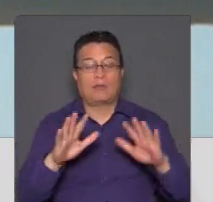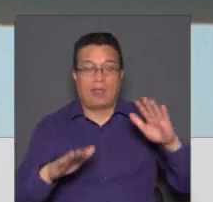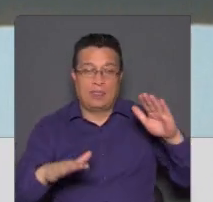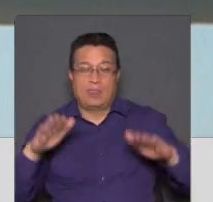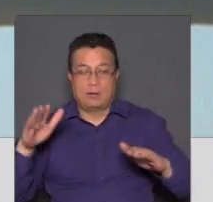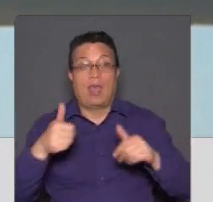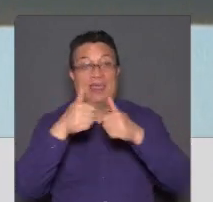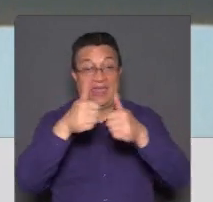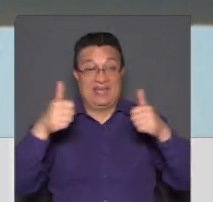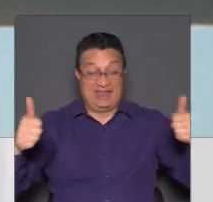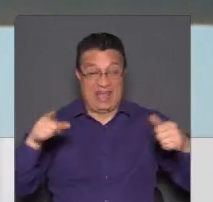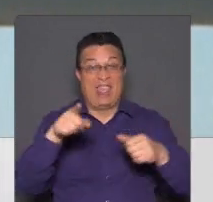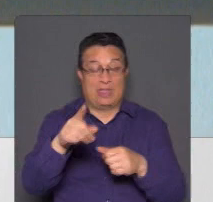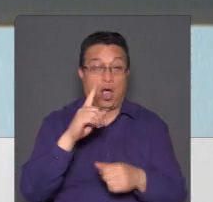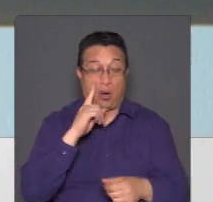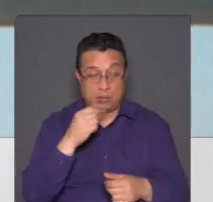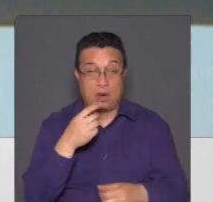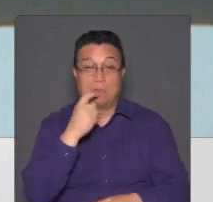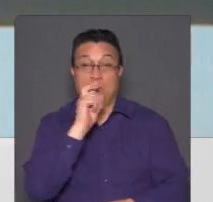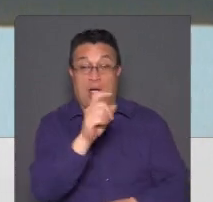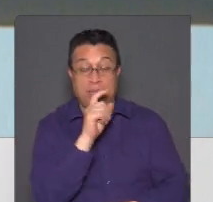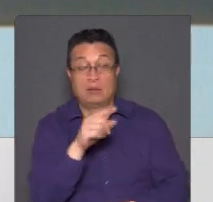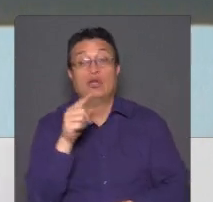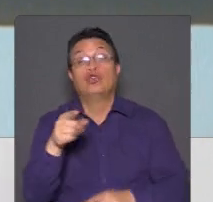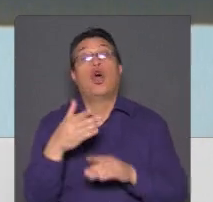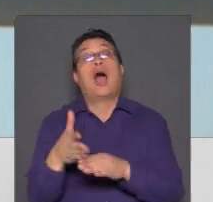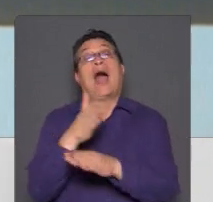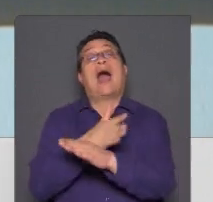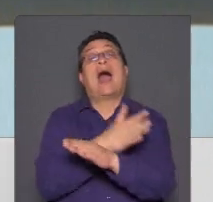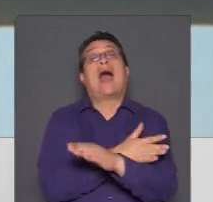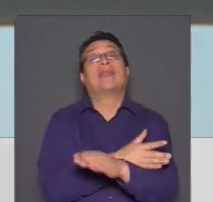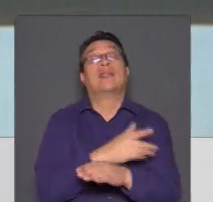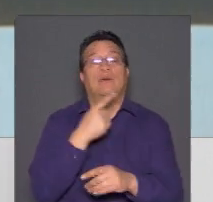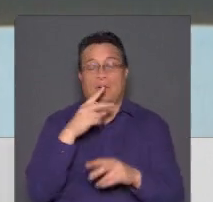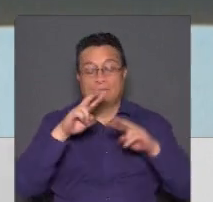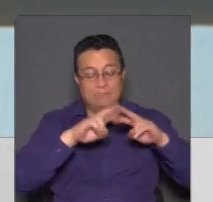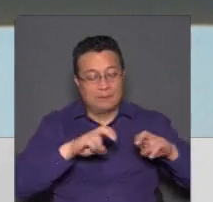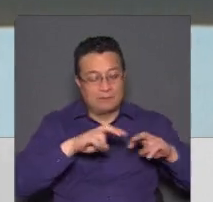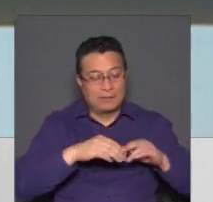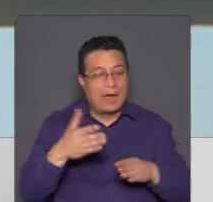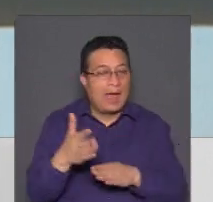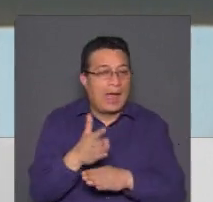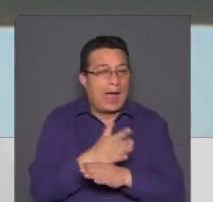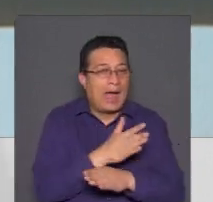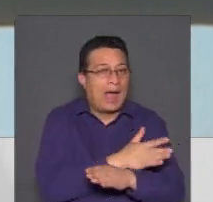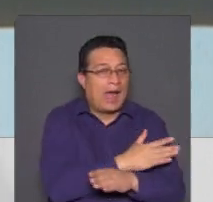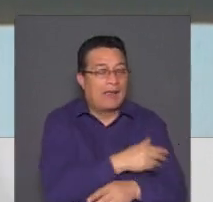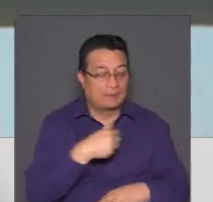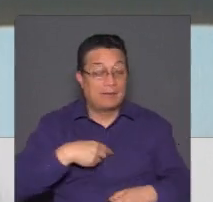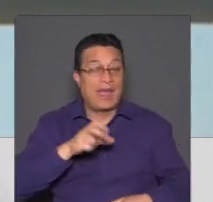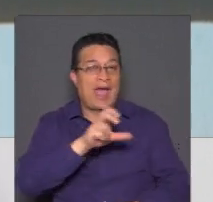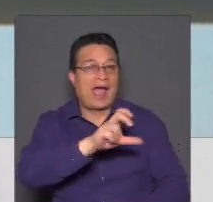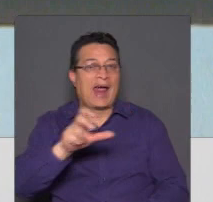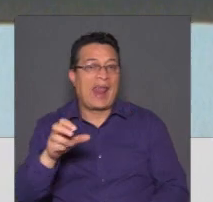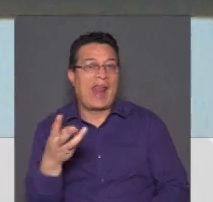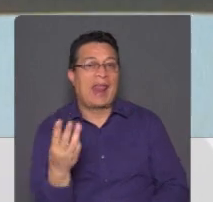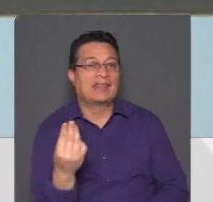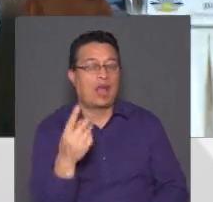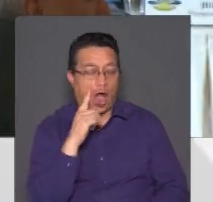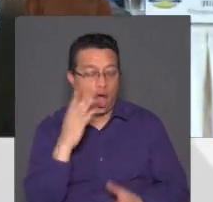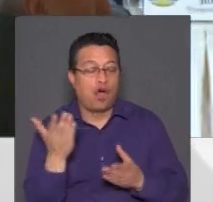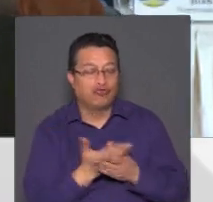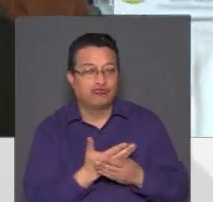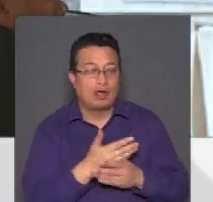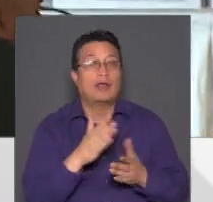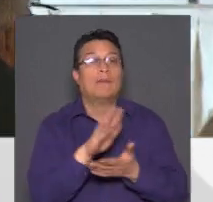dirigente gremial, de hecho, como lo veíamos en la nota ¿Y esos episodios anteriores? Bueno, nos metimos al archivo, al sabroso archivo de Canal 13 para revisar, por ejemplo, lo que pasaba